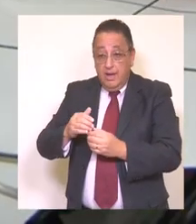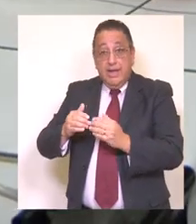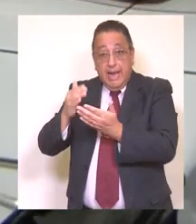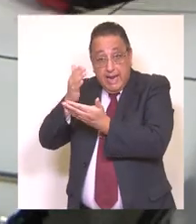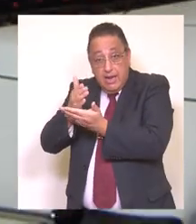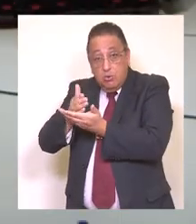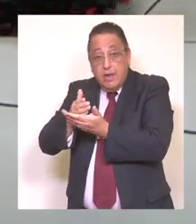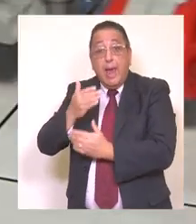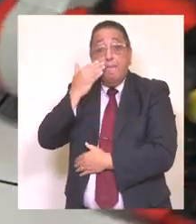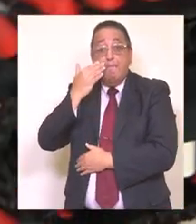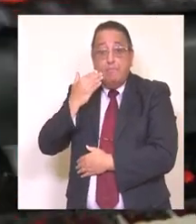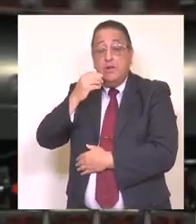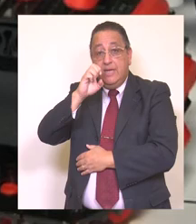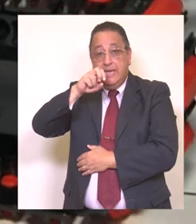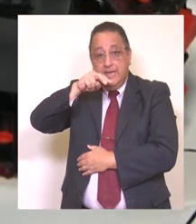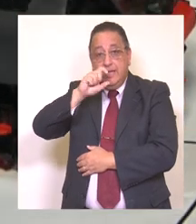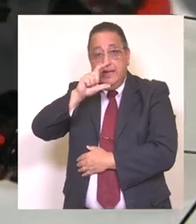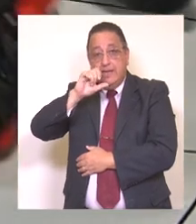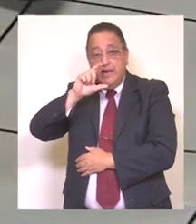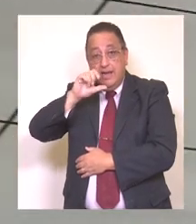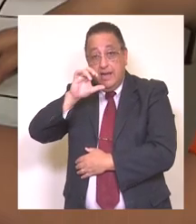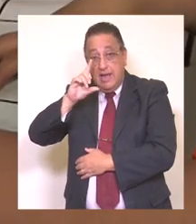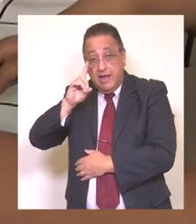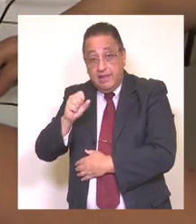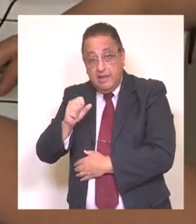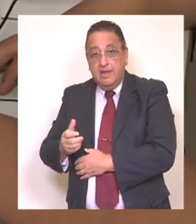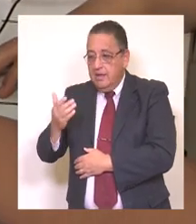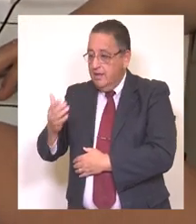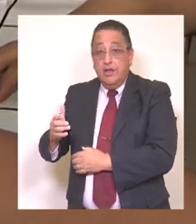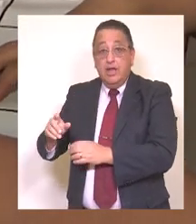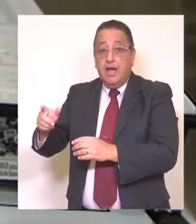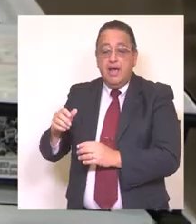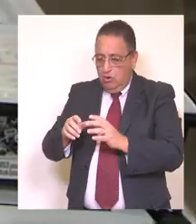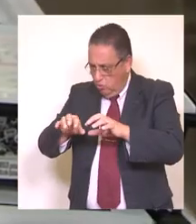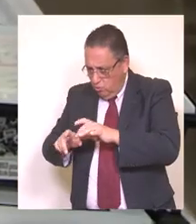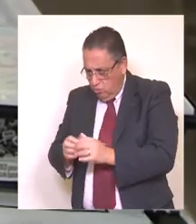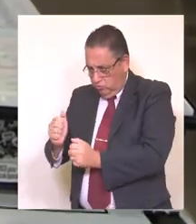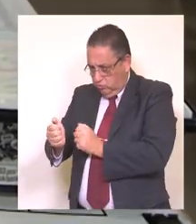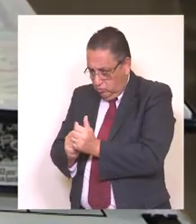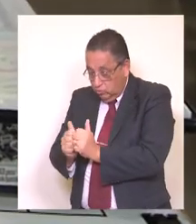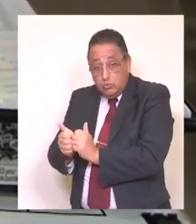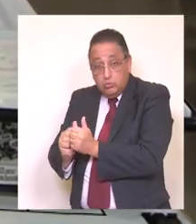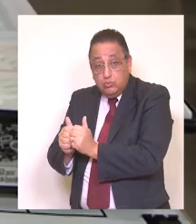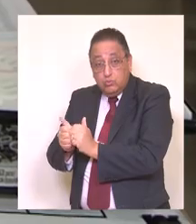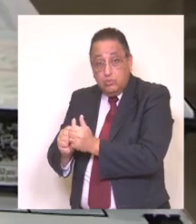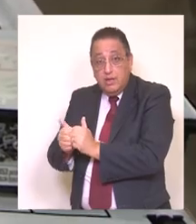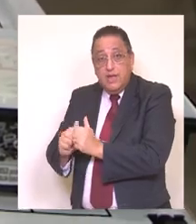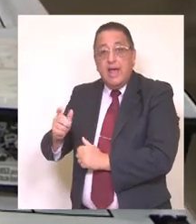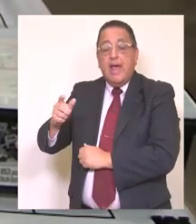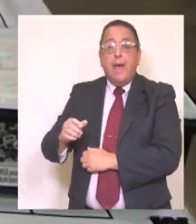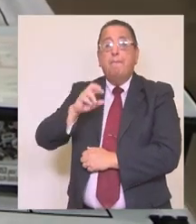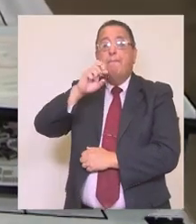obtuvieron el primer lugar en un concurso internacional de robótica realizado en el país vecino de Paraguay.